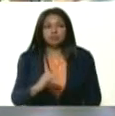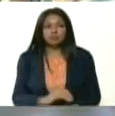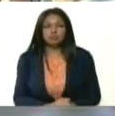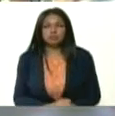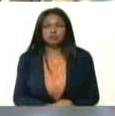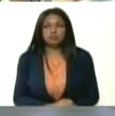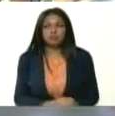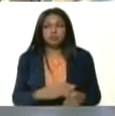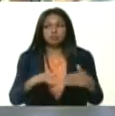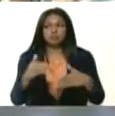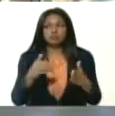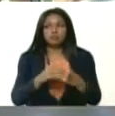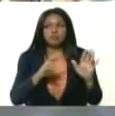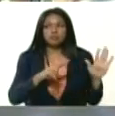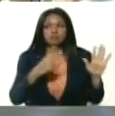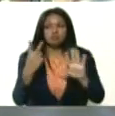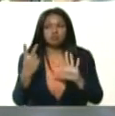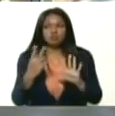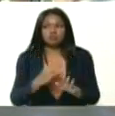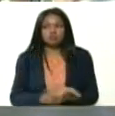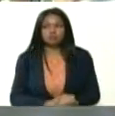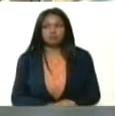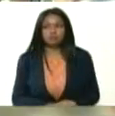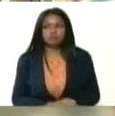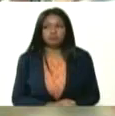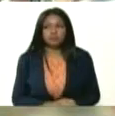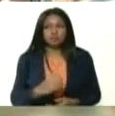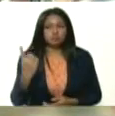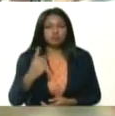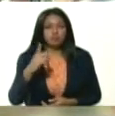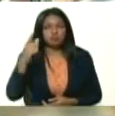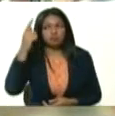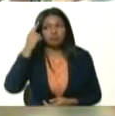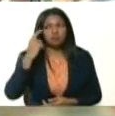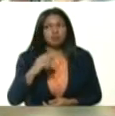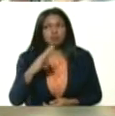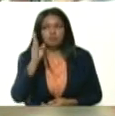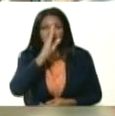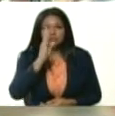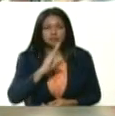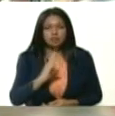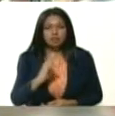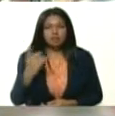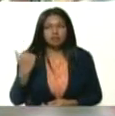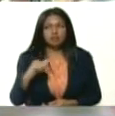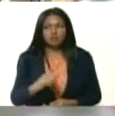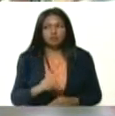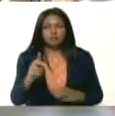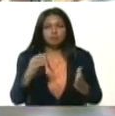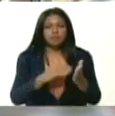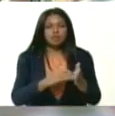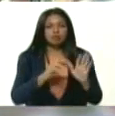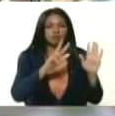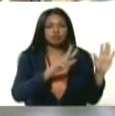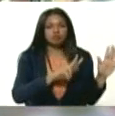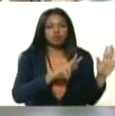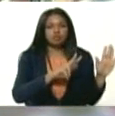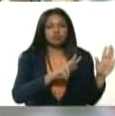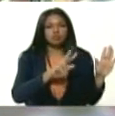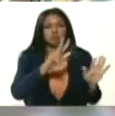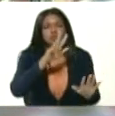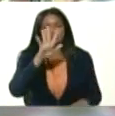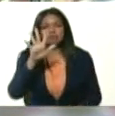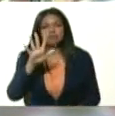14.018 casos. Solamente en un día, Brasil, hoy ha tenido 1.835 casos.